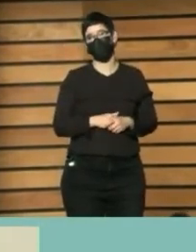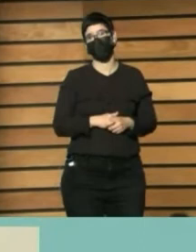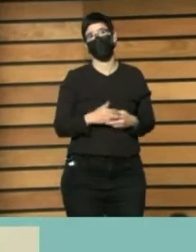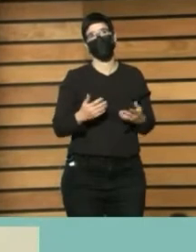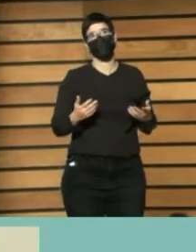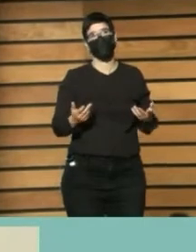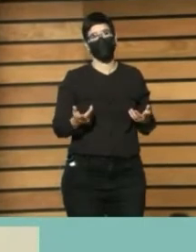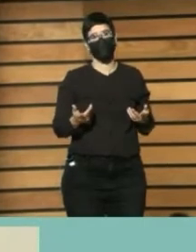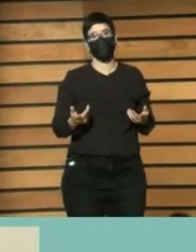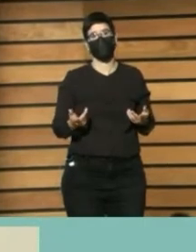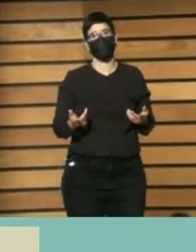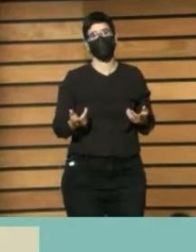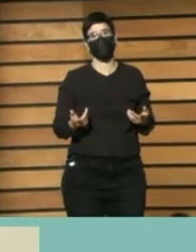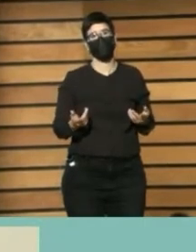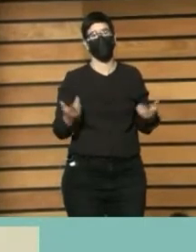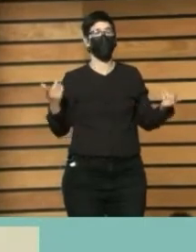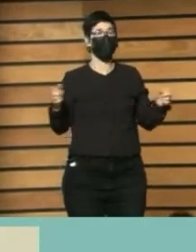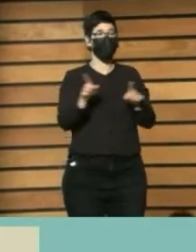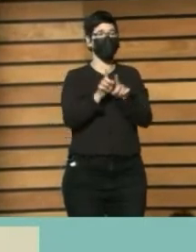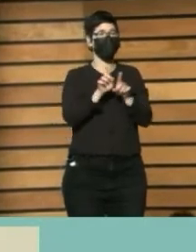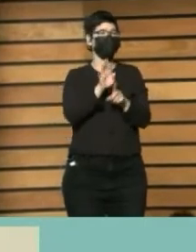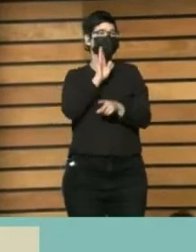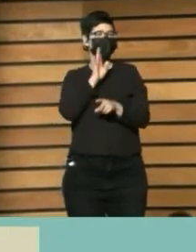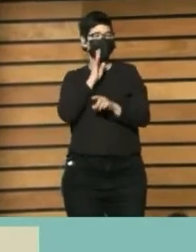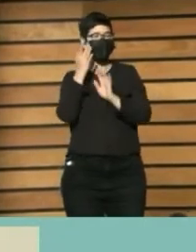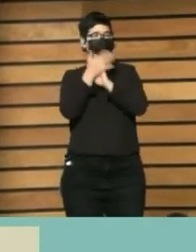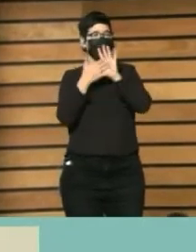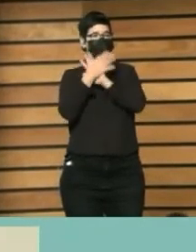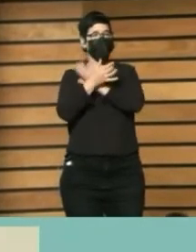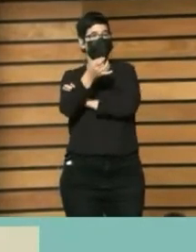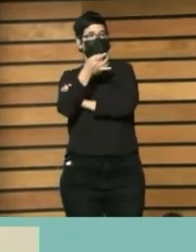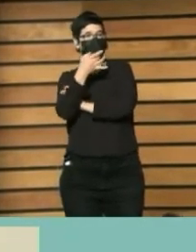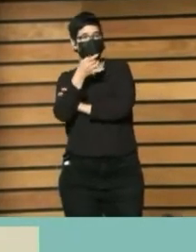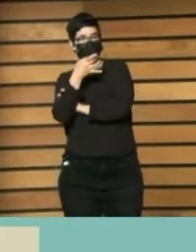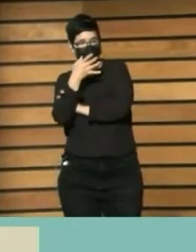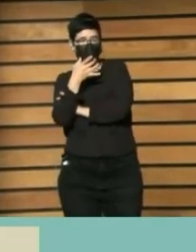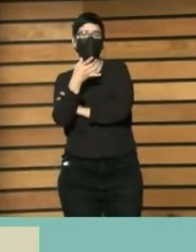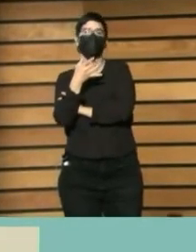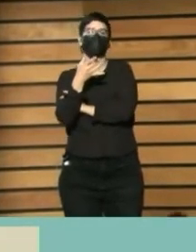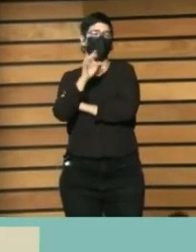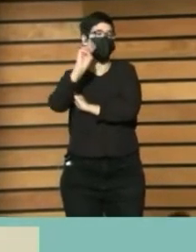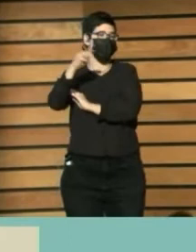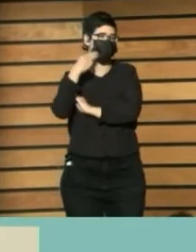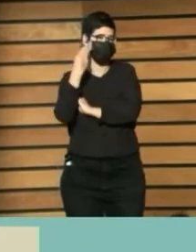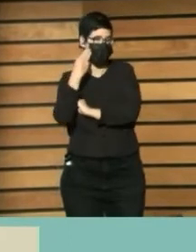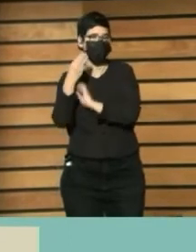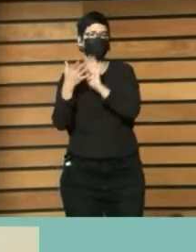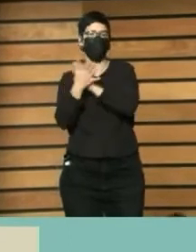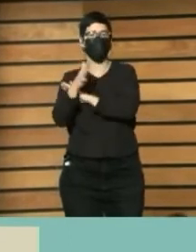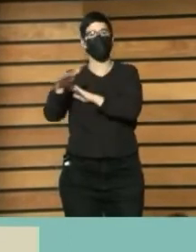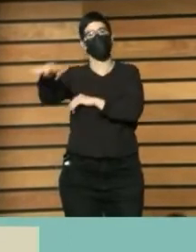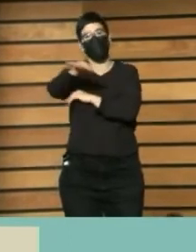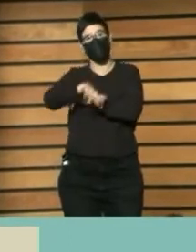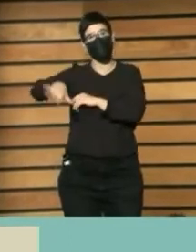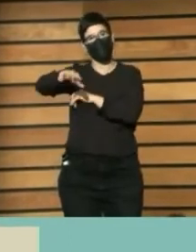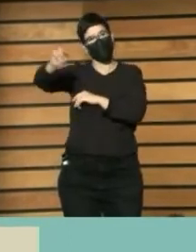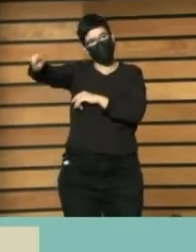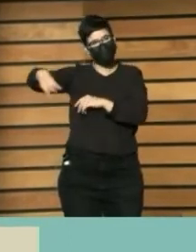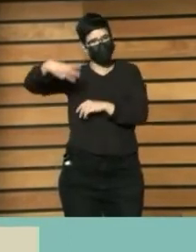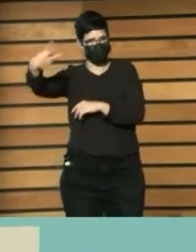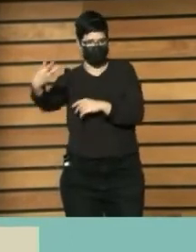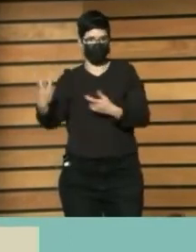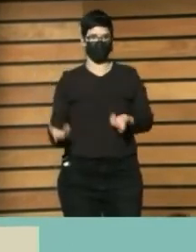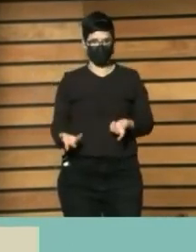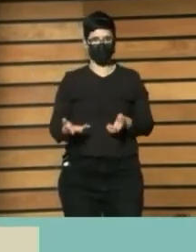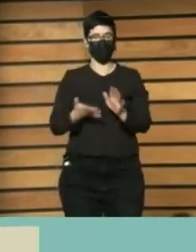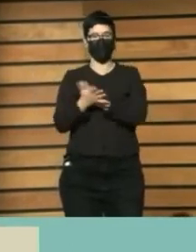Y el pub De la comunidad Local Sería un lugar tercero Y entonces Así entendemos La diferencia Entre estos